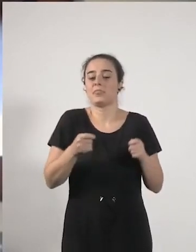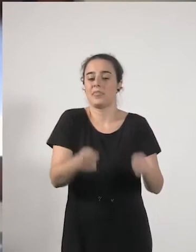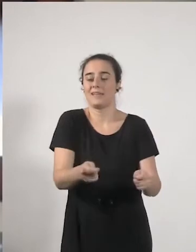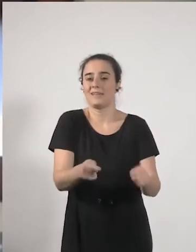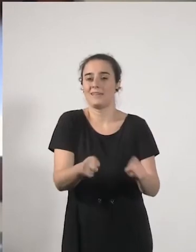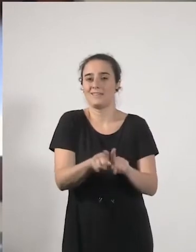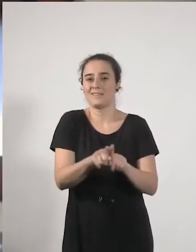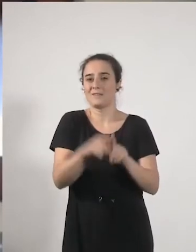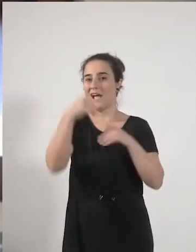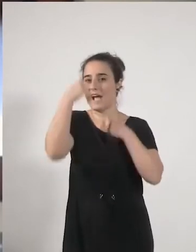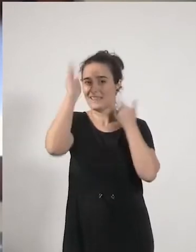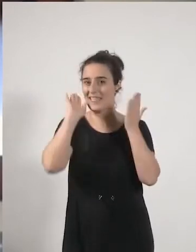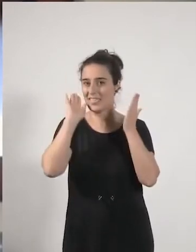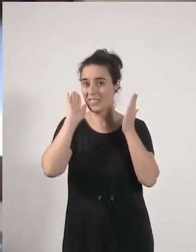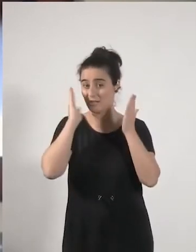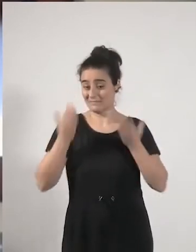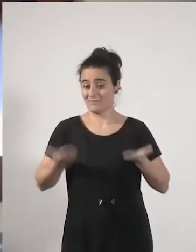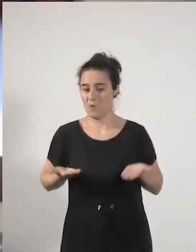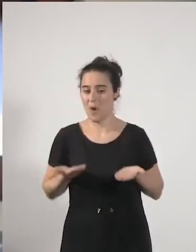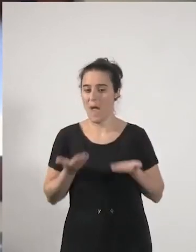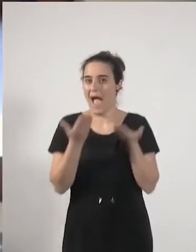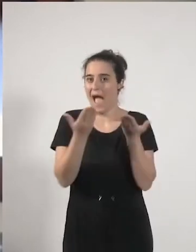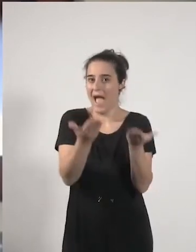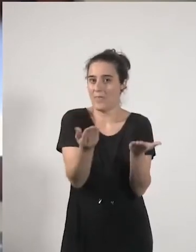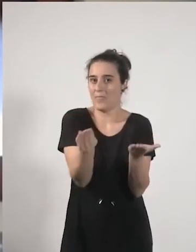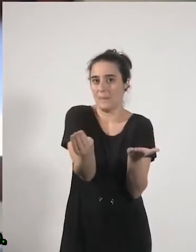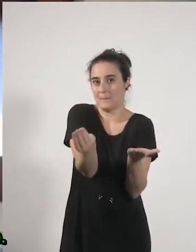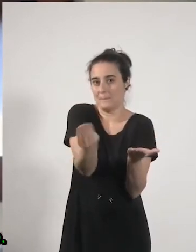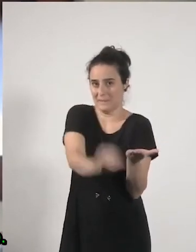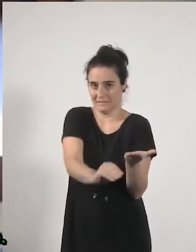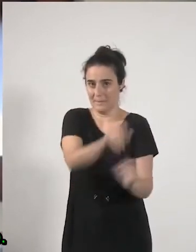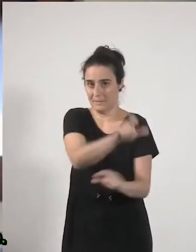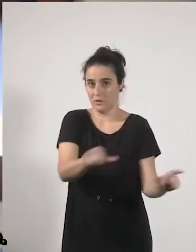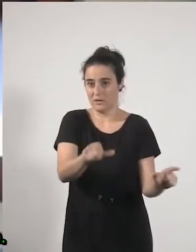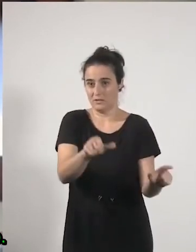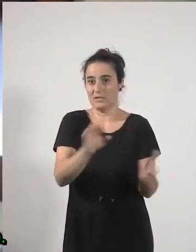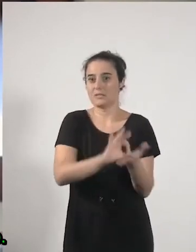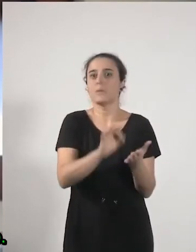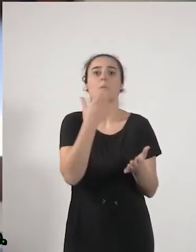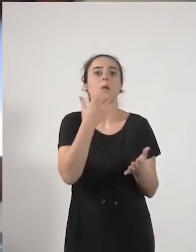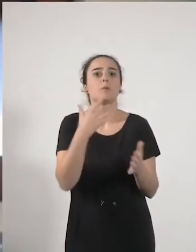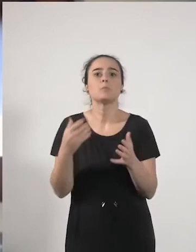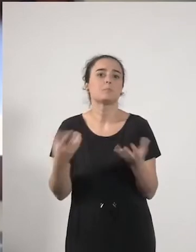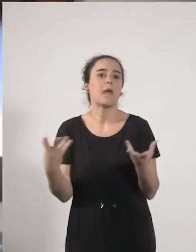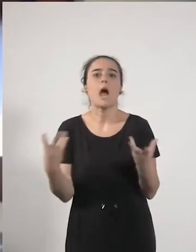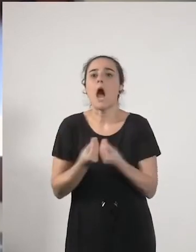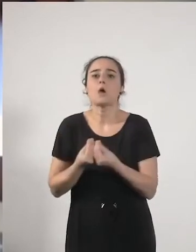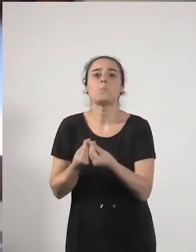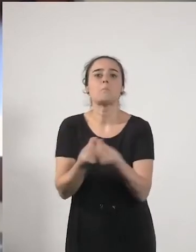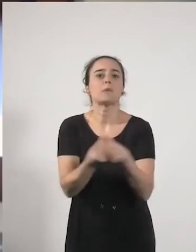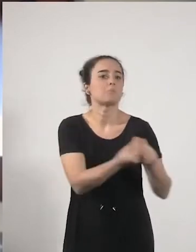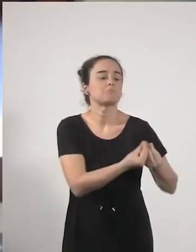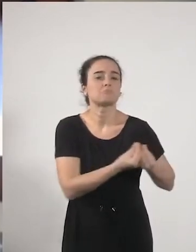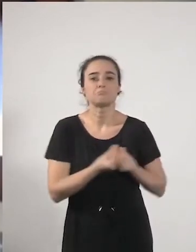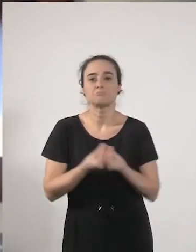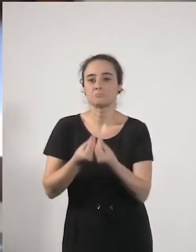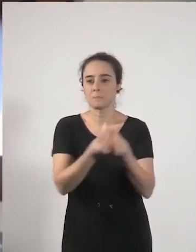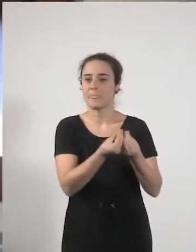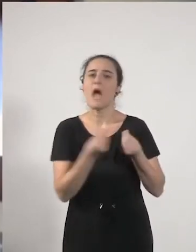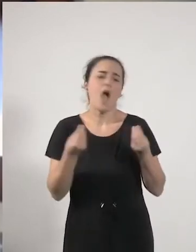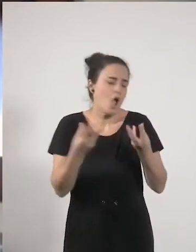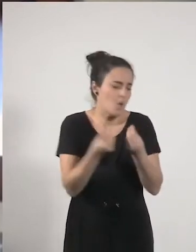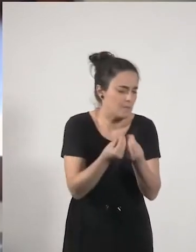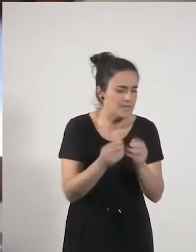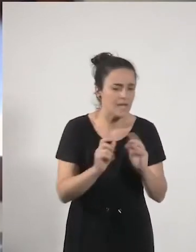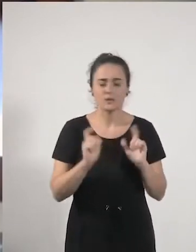a las personas que están en esos servicios por ejemplo de acompañamiento de acompañamiento de reuniones